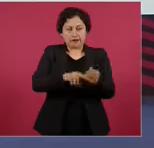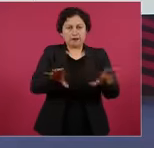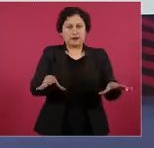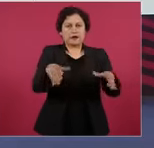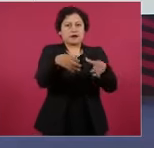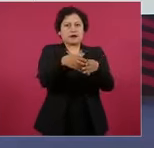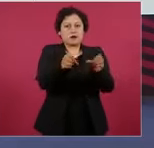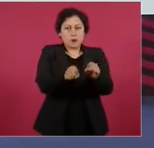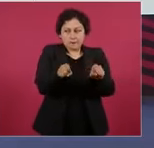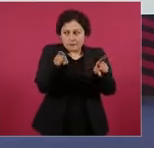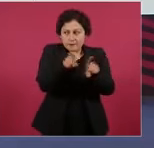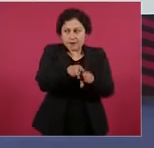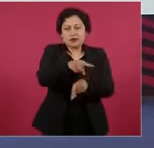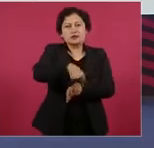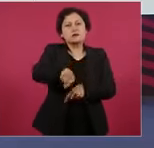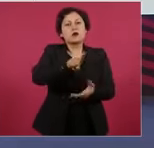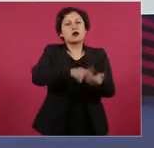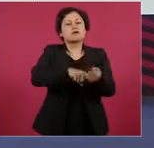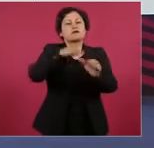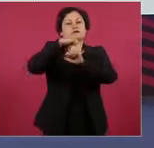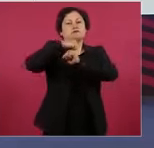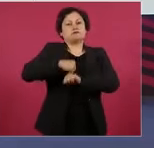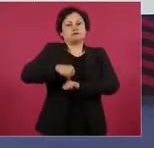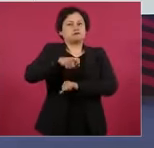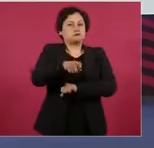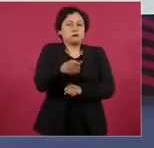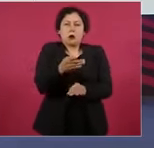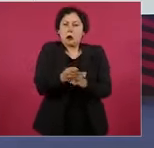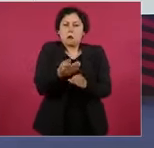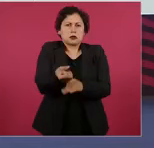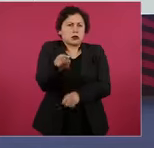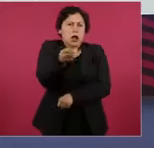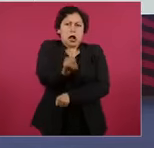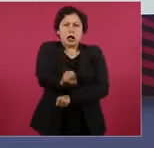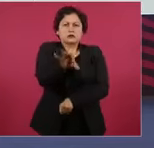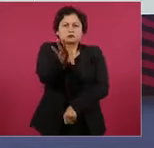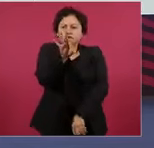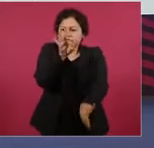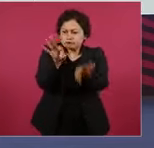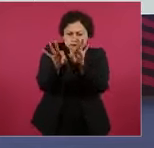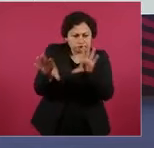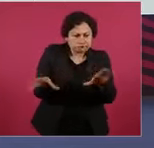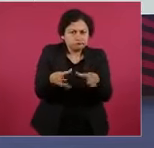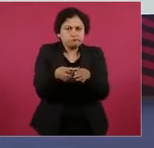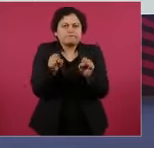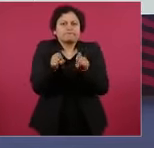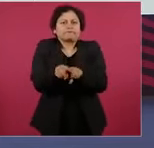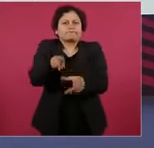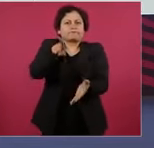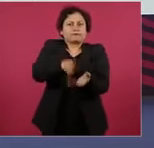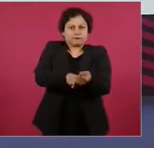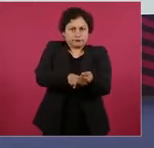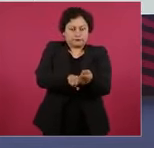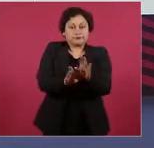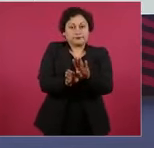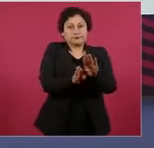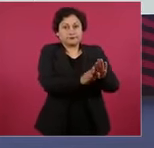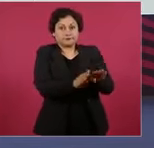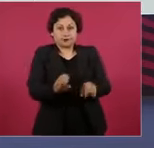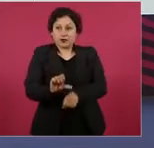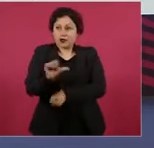del Poder Judicial. Así se eligen actualmente a los jueces, magistrados y ministros. ¿Qué propone la reforma?